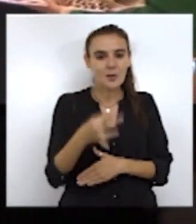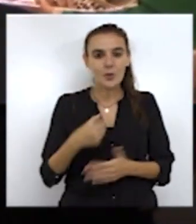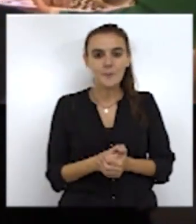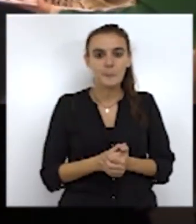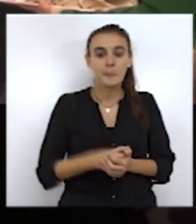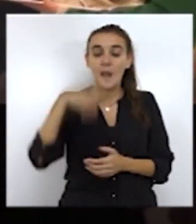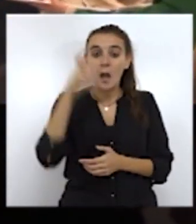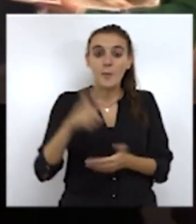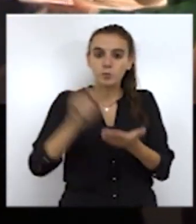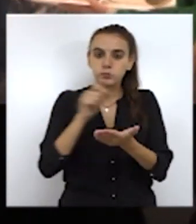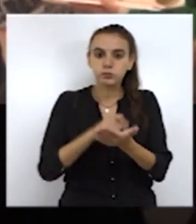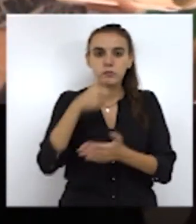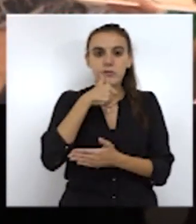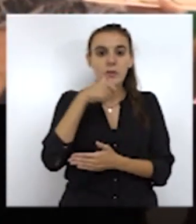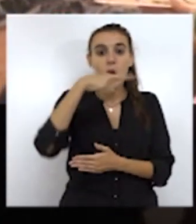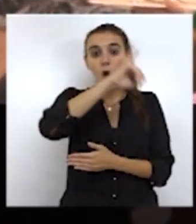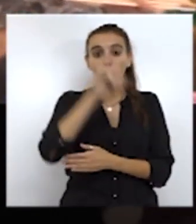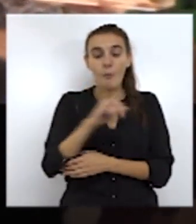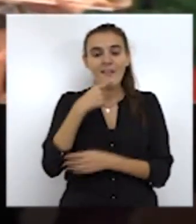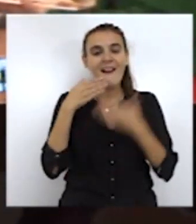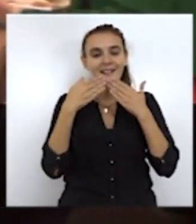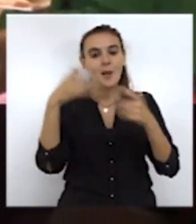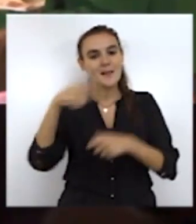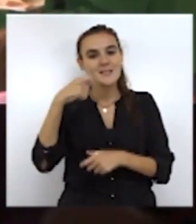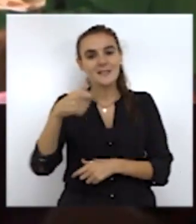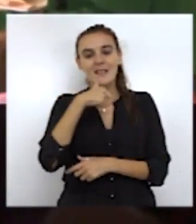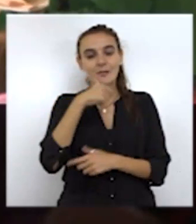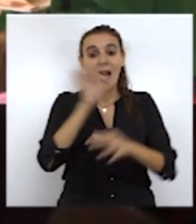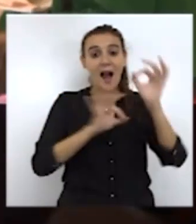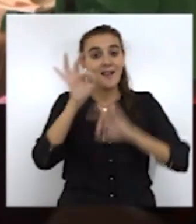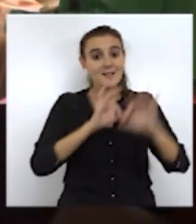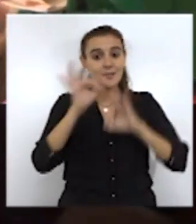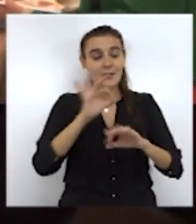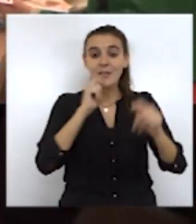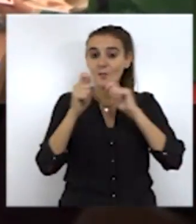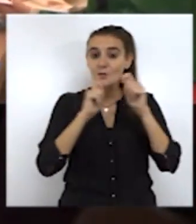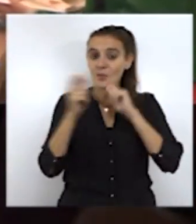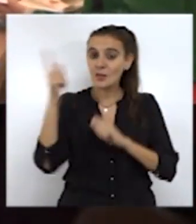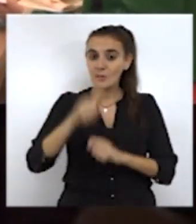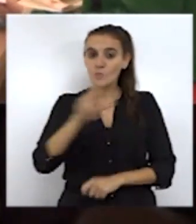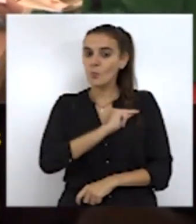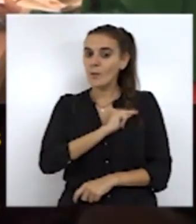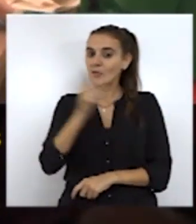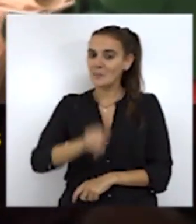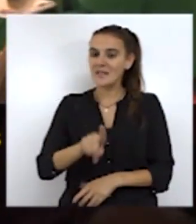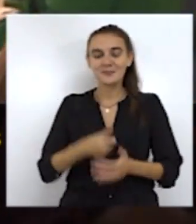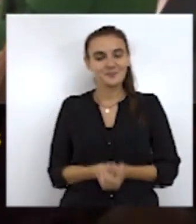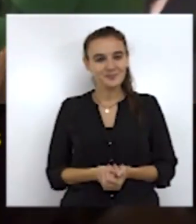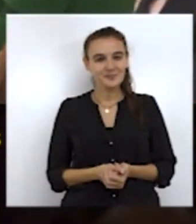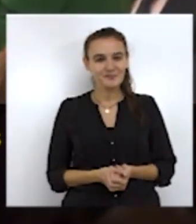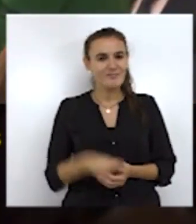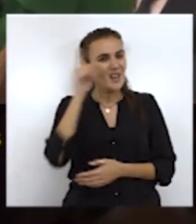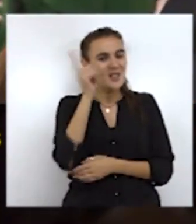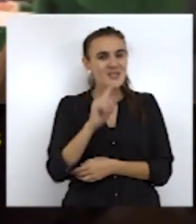El cronista oficial de la ciudad, José Luis Gómez Bárcelo, agradeció al presidente de la ciudad, a la Asamblea y a los medios de comunicación, su distinción. Por